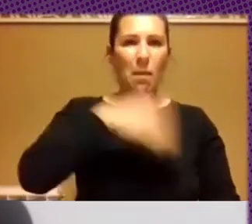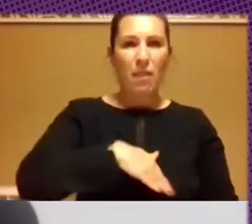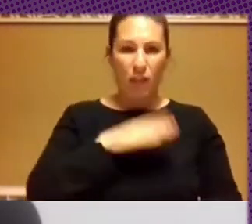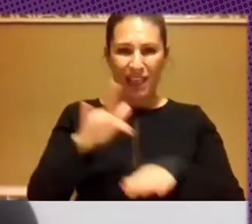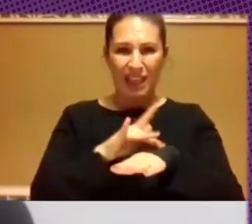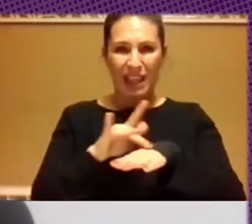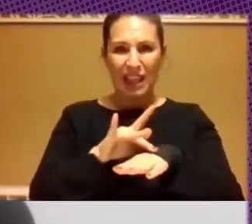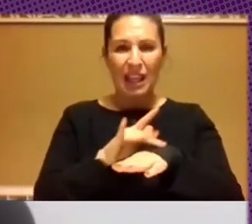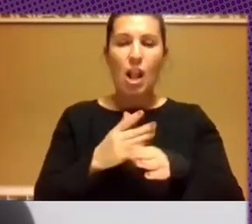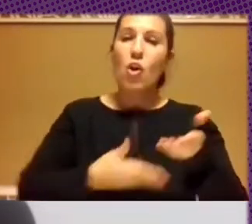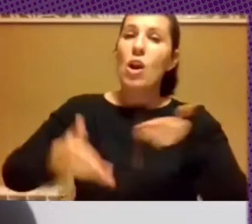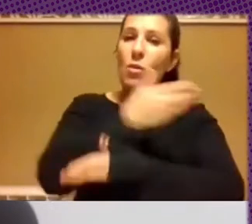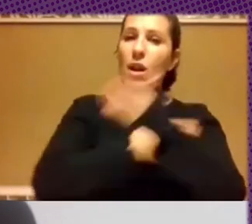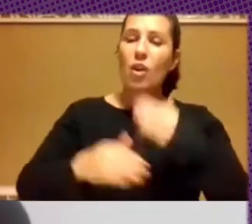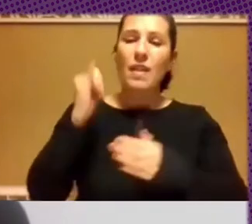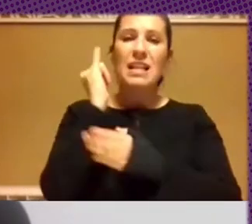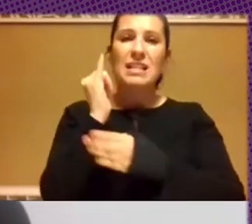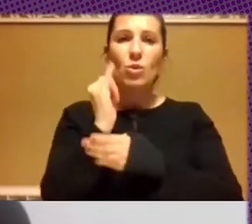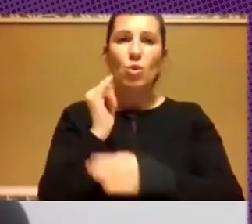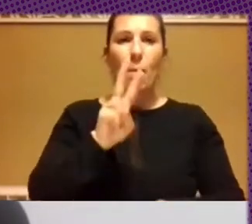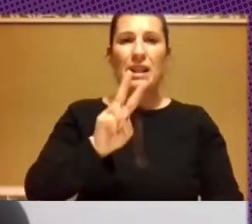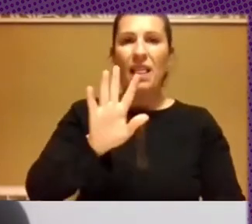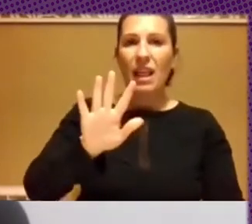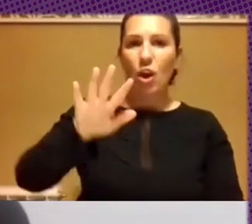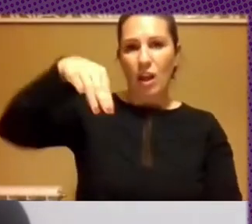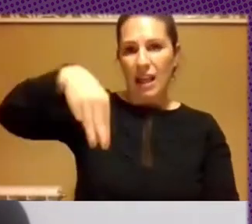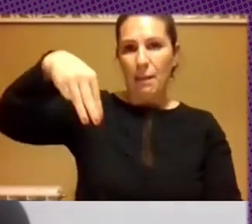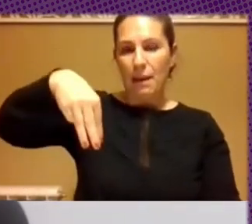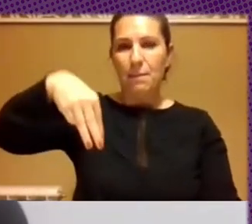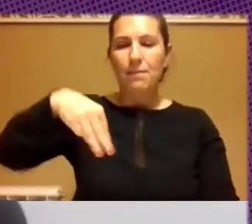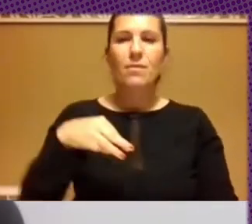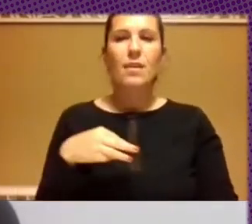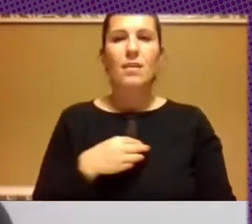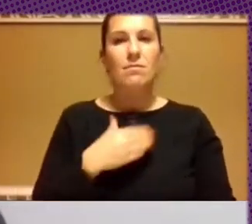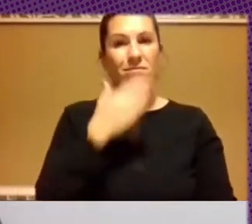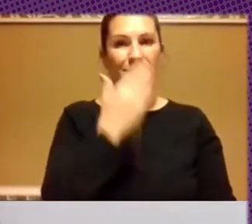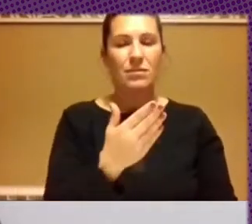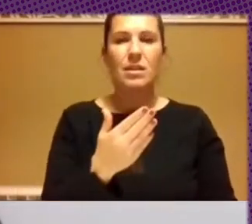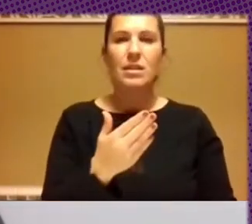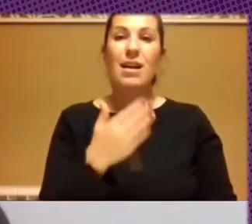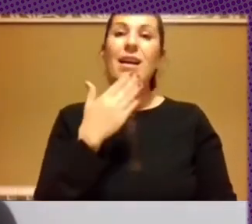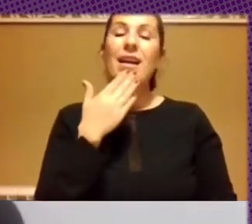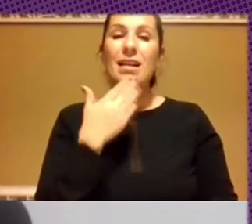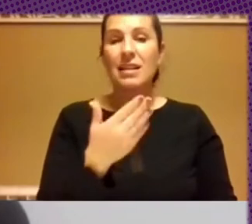colaboración del Instituto 25M, pues, bueno, la verdad es que un poco a raíz del